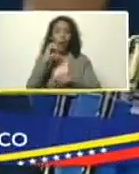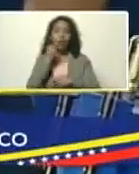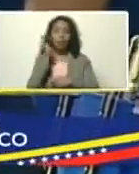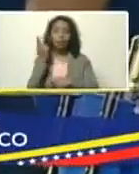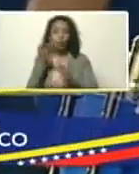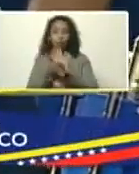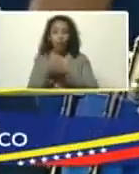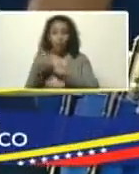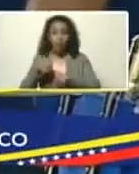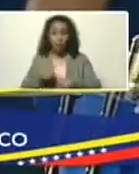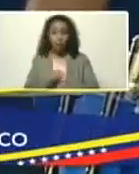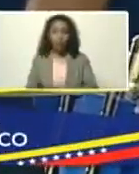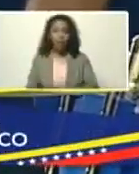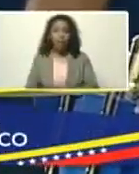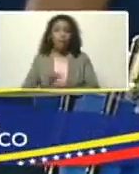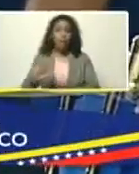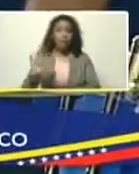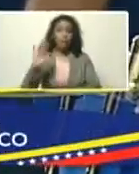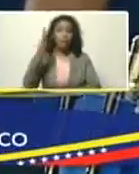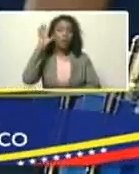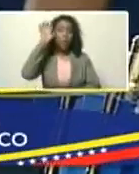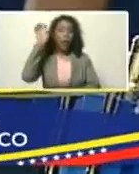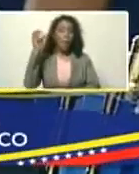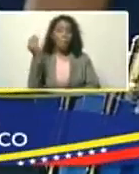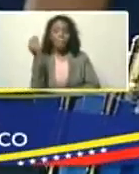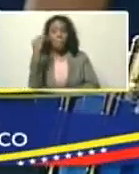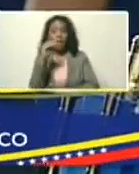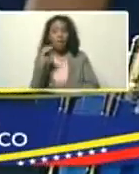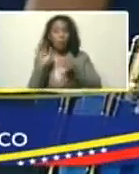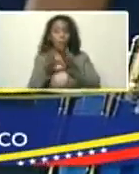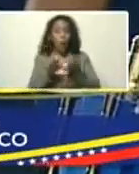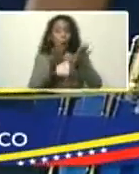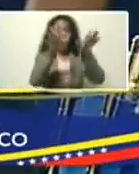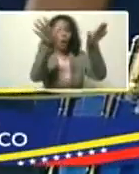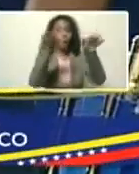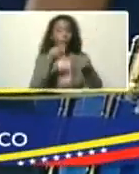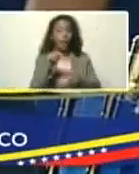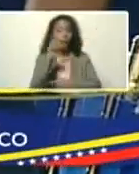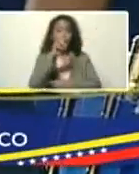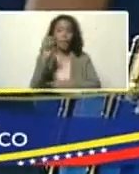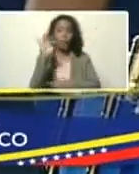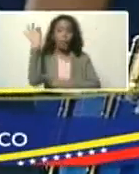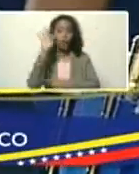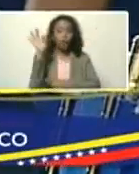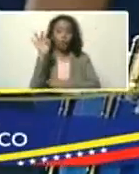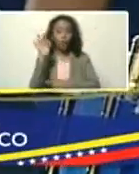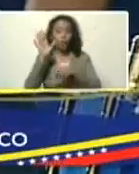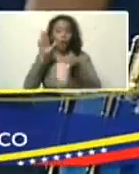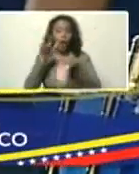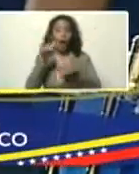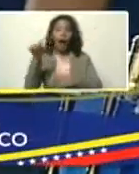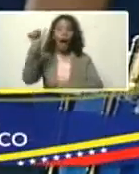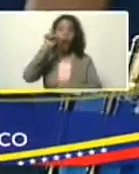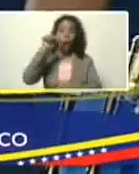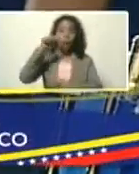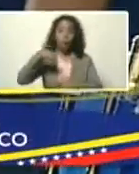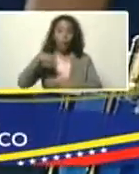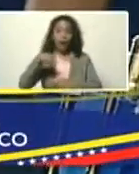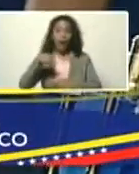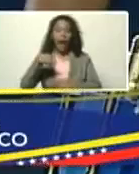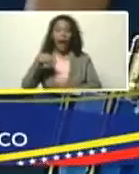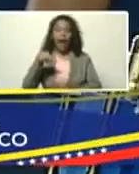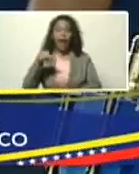quinta, nación, con mayores reservas, aves, el 20%, de las reservas, agua, en Amazonas,